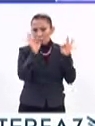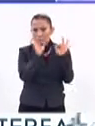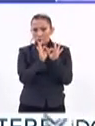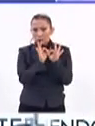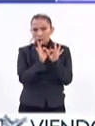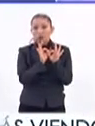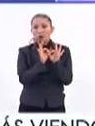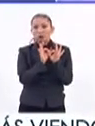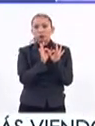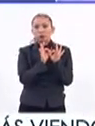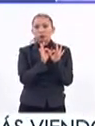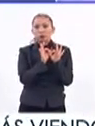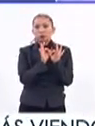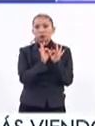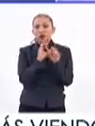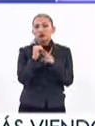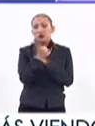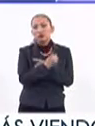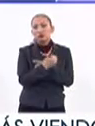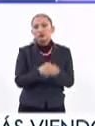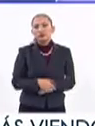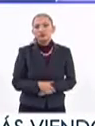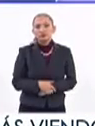circunstancia